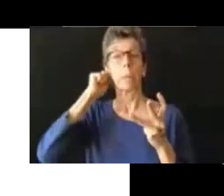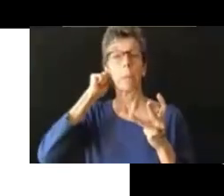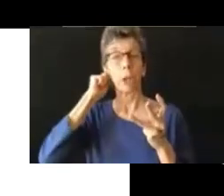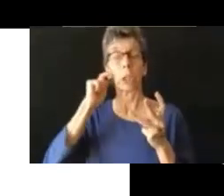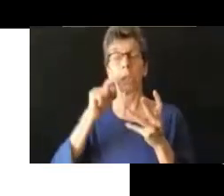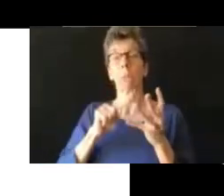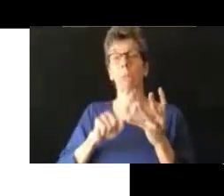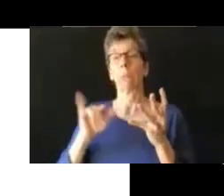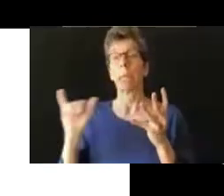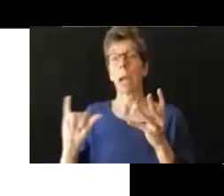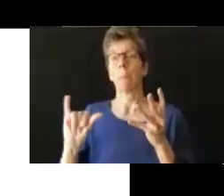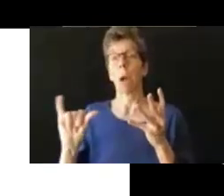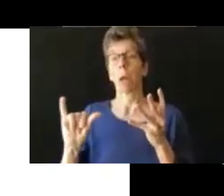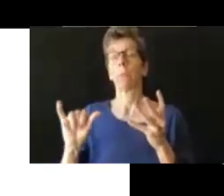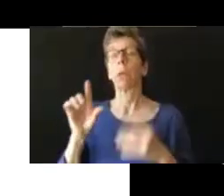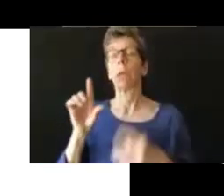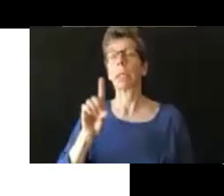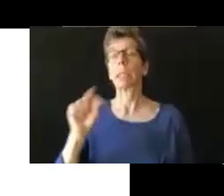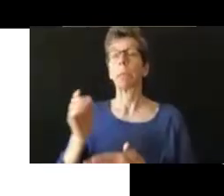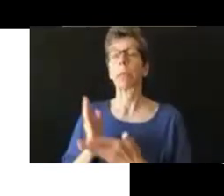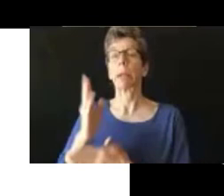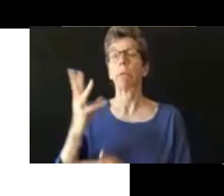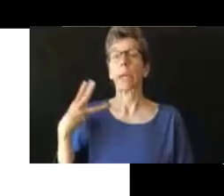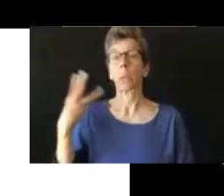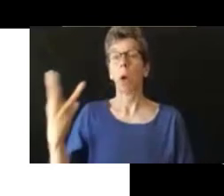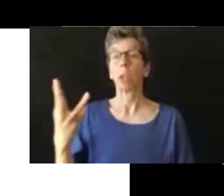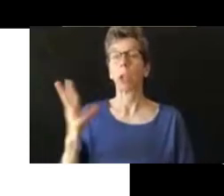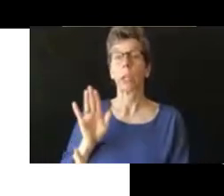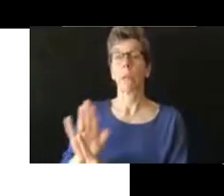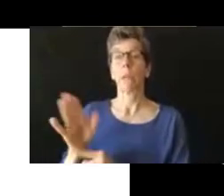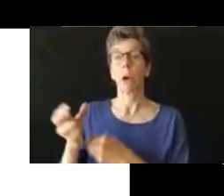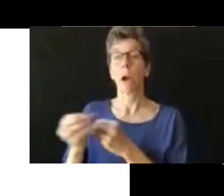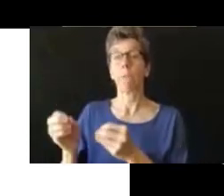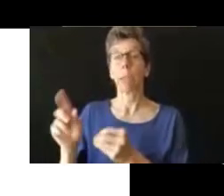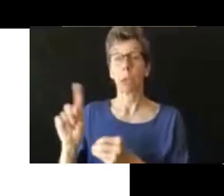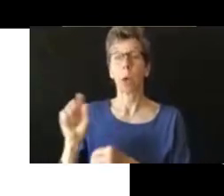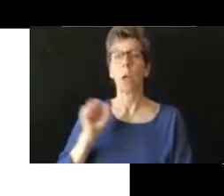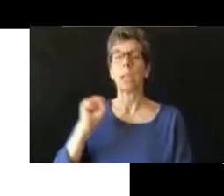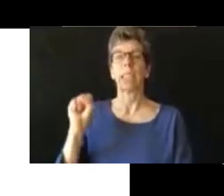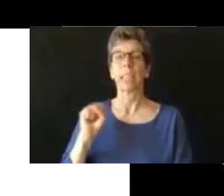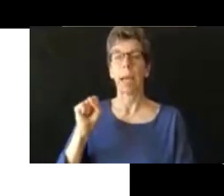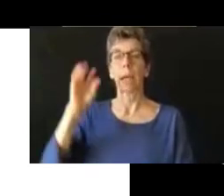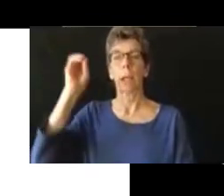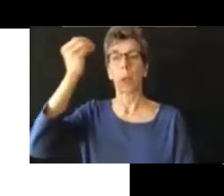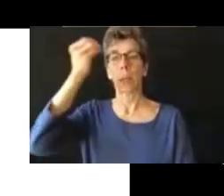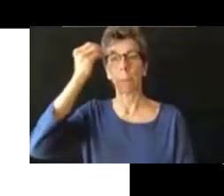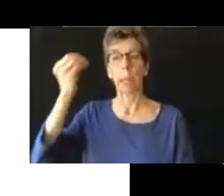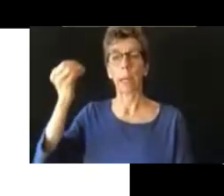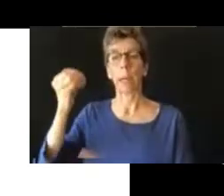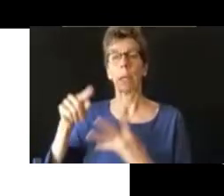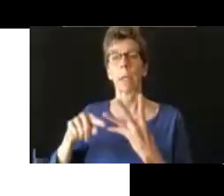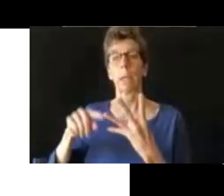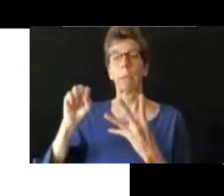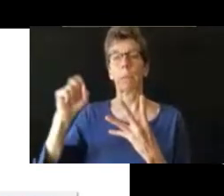Y Disability Rights Washington tiene oficinas en Seattle, Olimpia y Spokane.